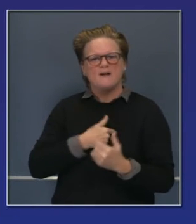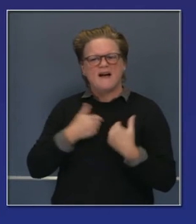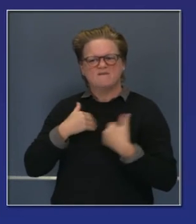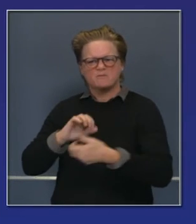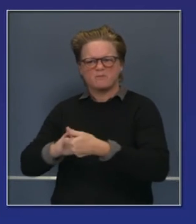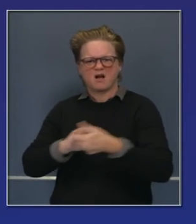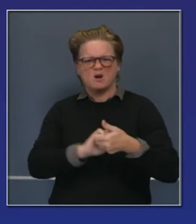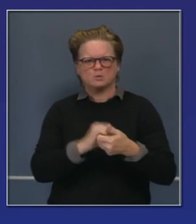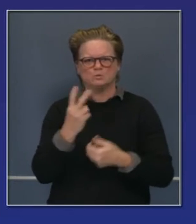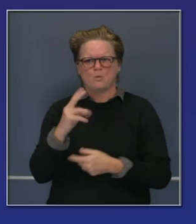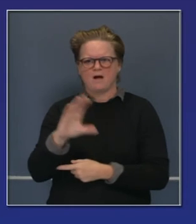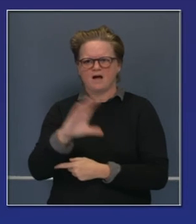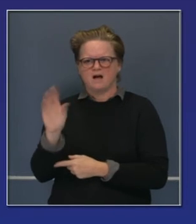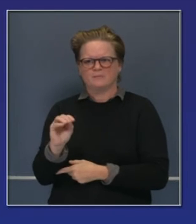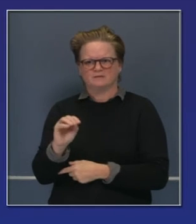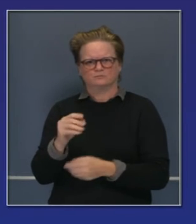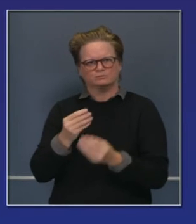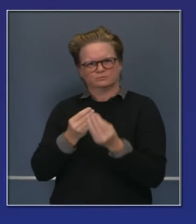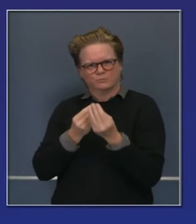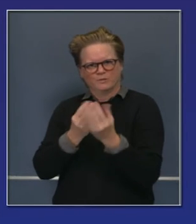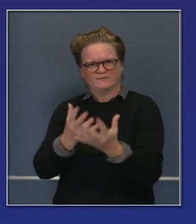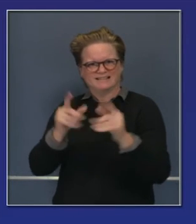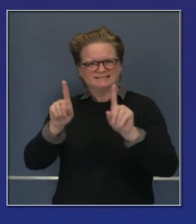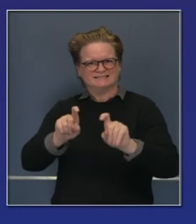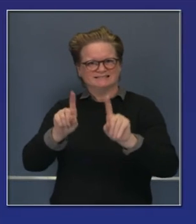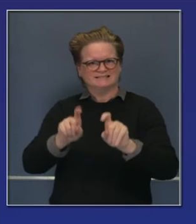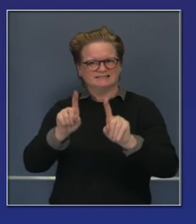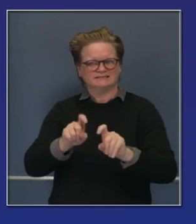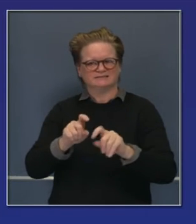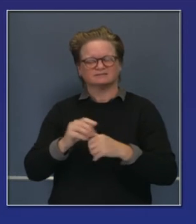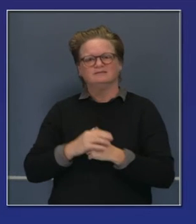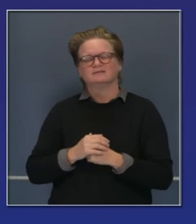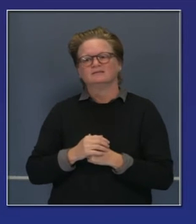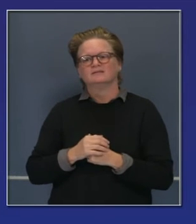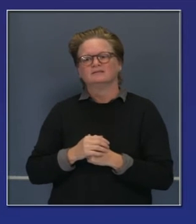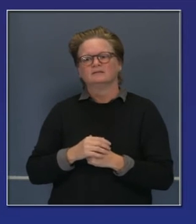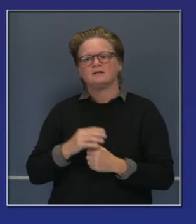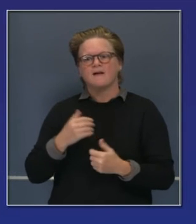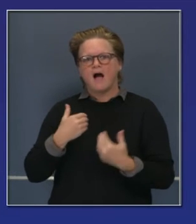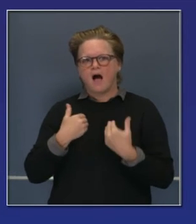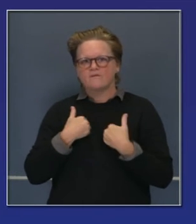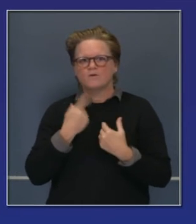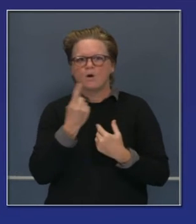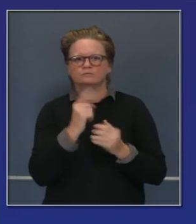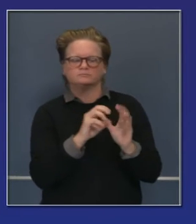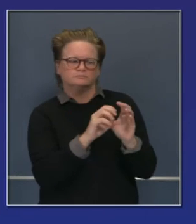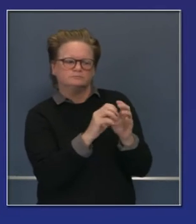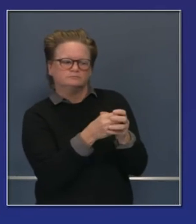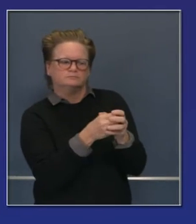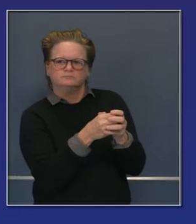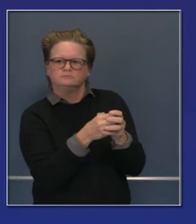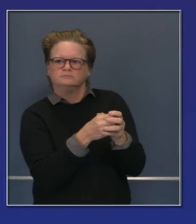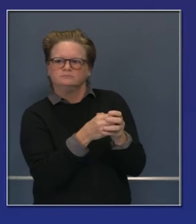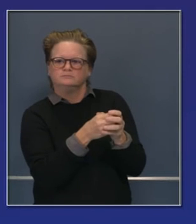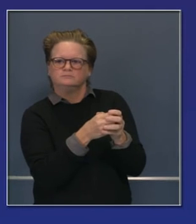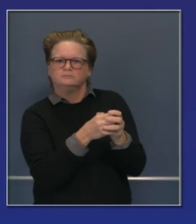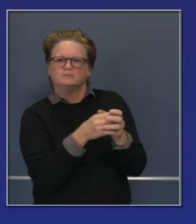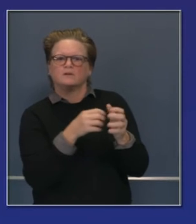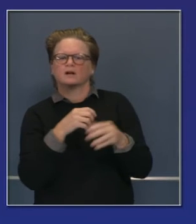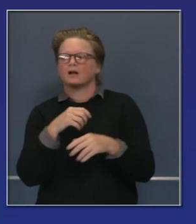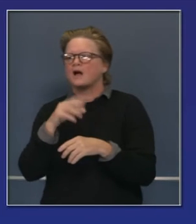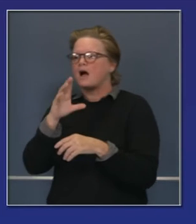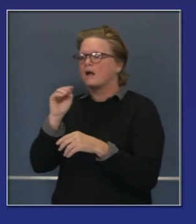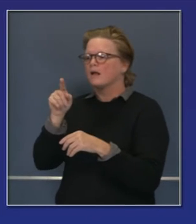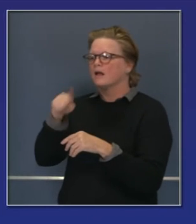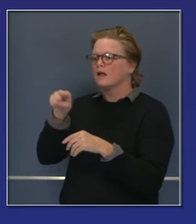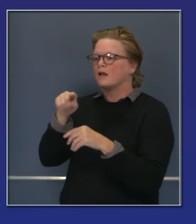-Elmer. Y también el aislamiento, el rastreo de contactos y el ponerse en cuarentena. Que ahora tiene que ser